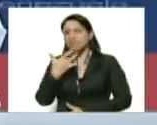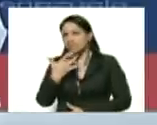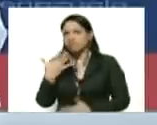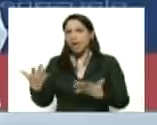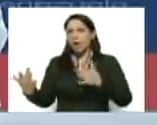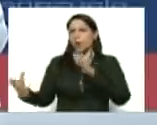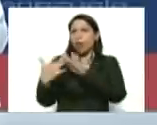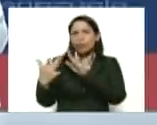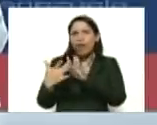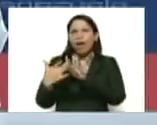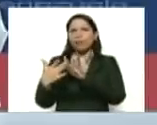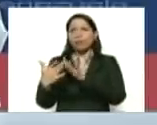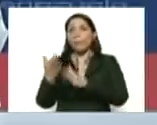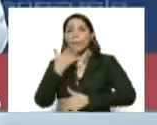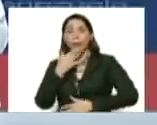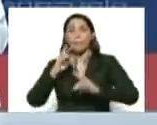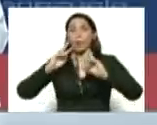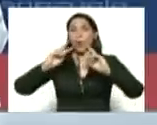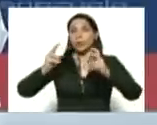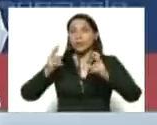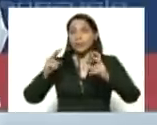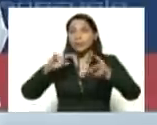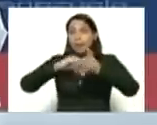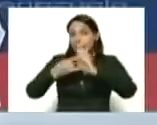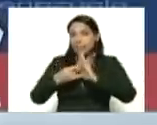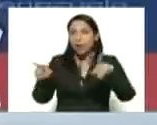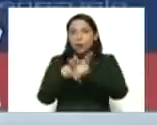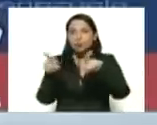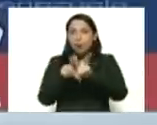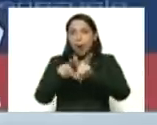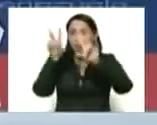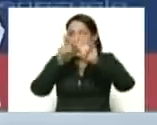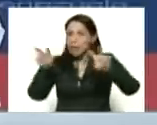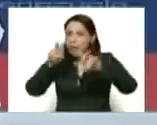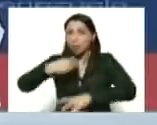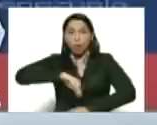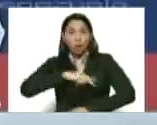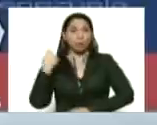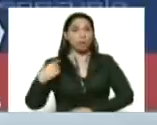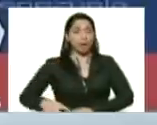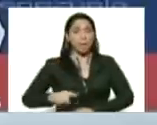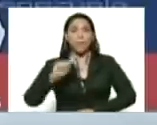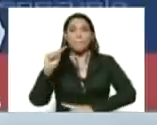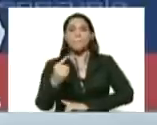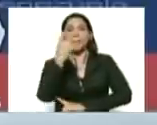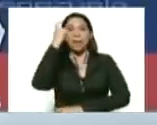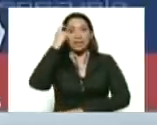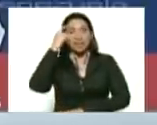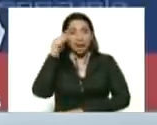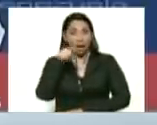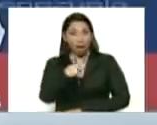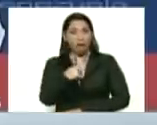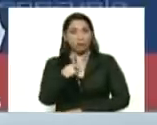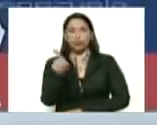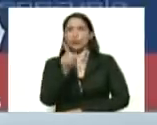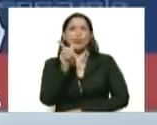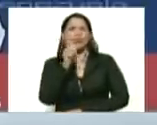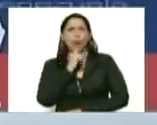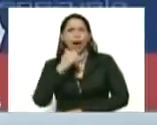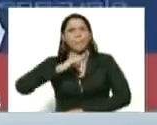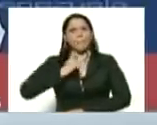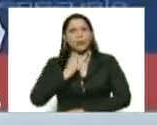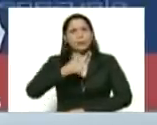Con técnicas detectivescas. En Venezuela tenemos eso desde el primer día. No son detectives, son